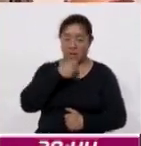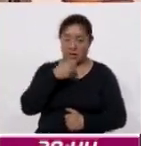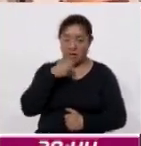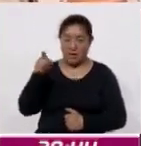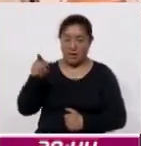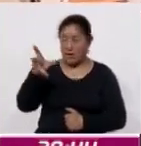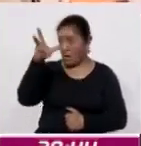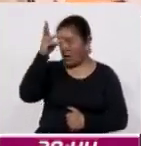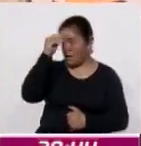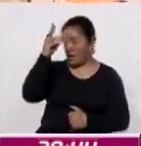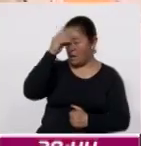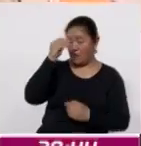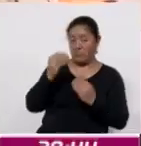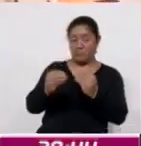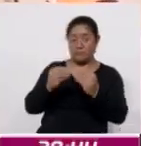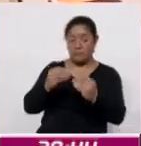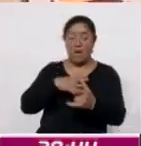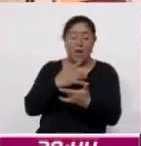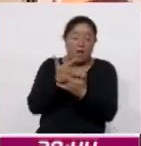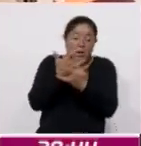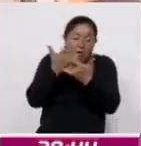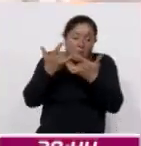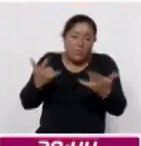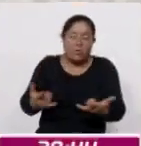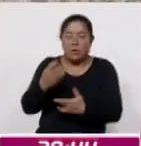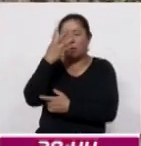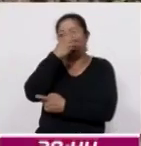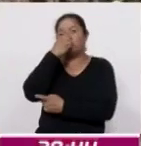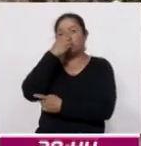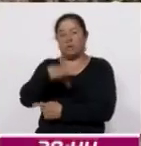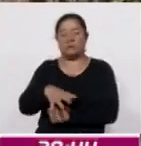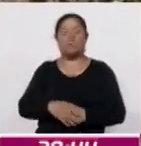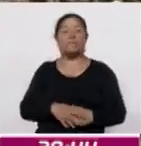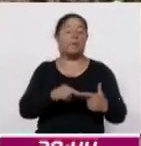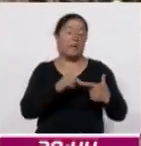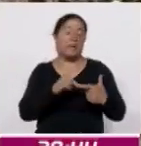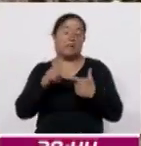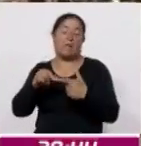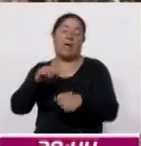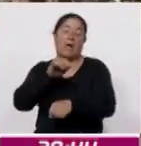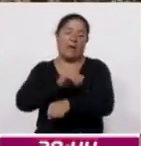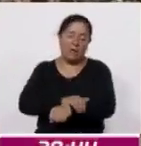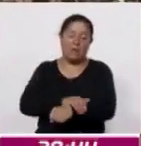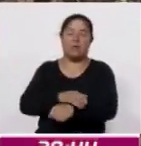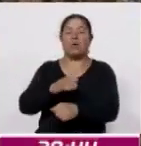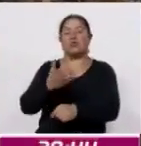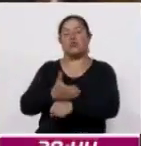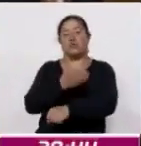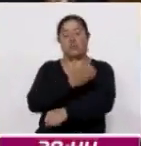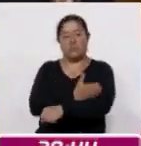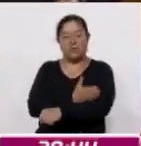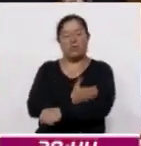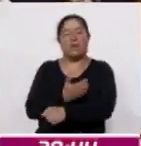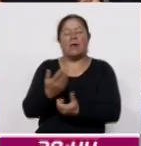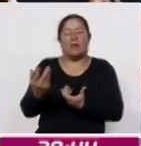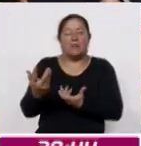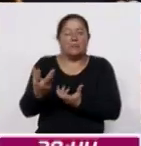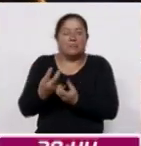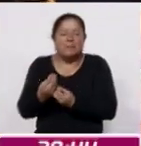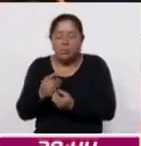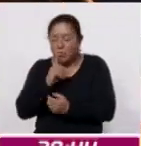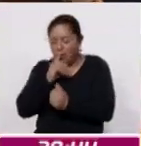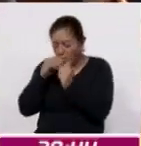Tienen muchas historias, es muy bonito. Guías, amigos, compañeros y cómplices de numerosas anécdotas,